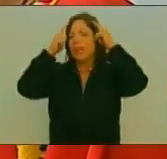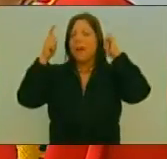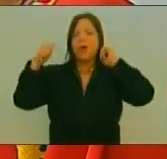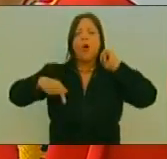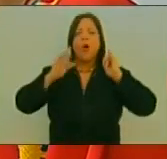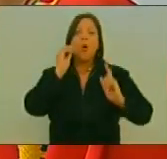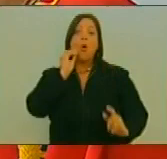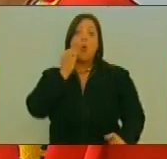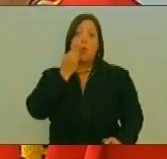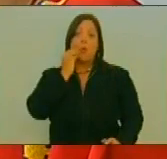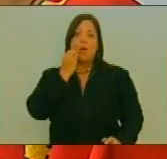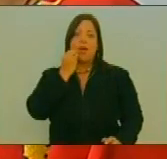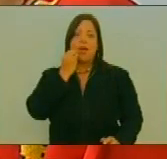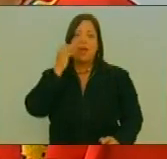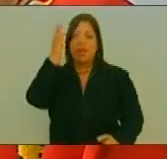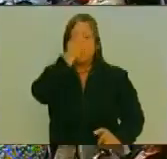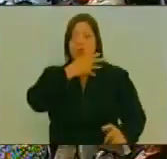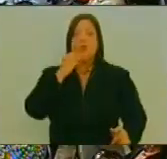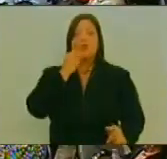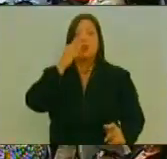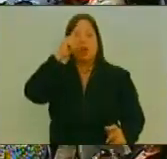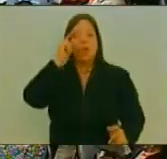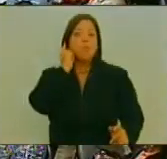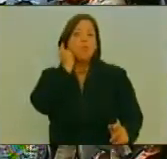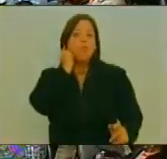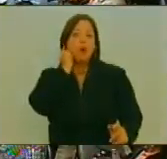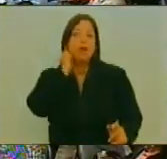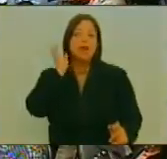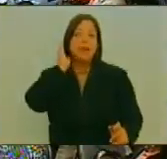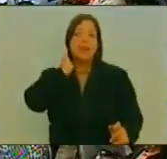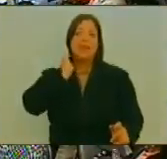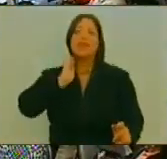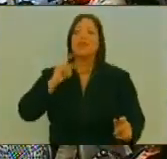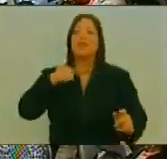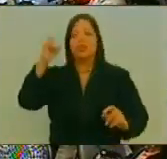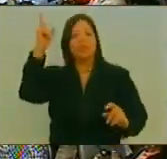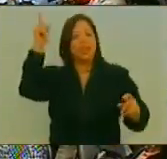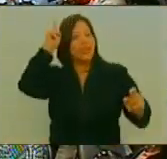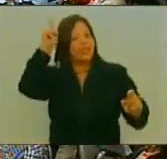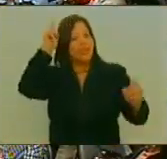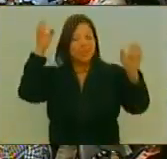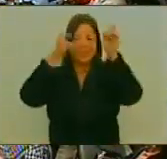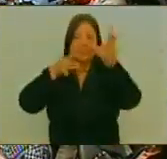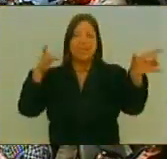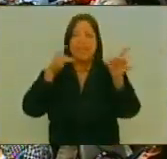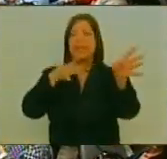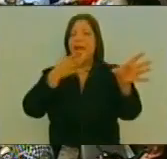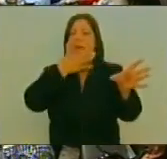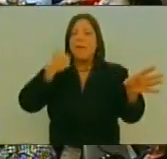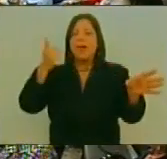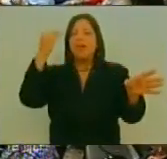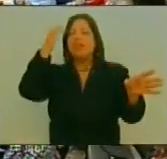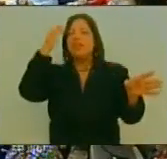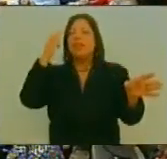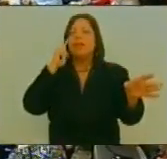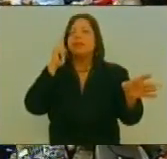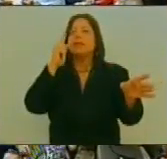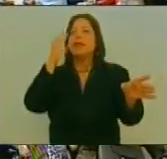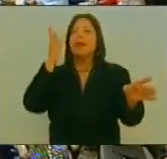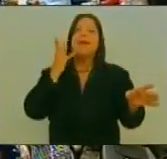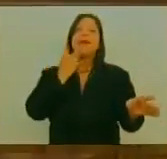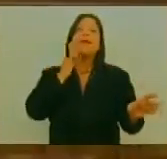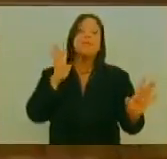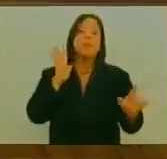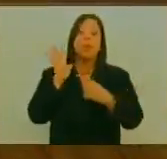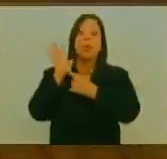Hoy La Juventud Nosotras Las Mujeres Nosotras Las Indígenas Tenemos Como Mayor Referencia Y